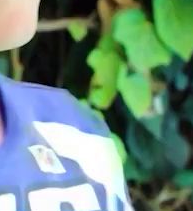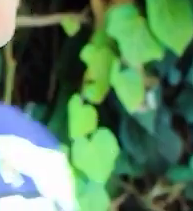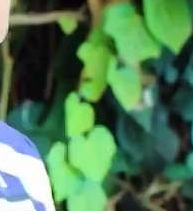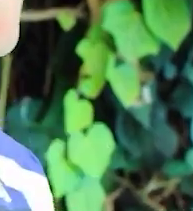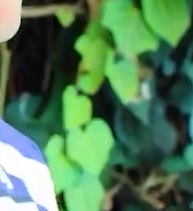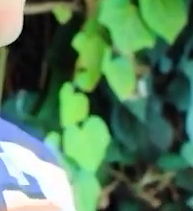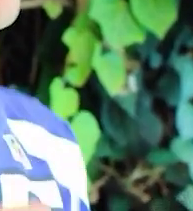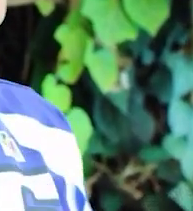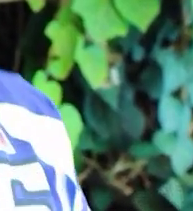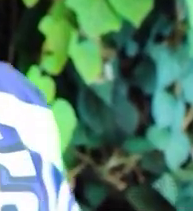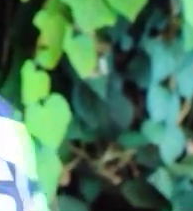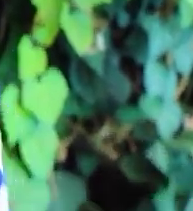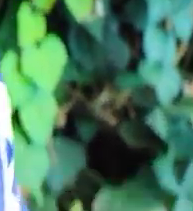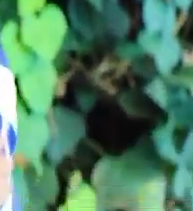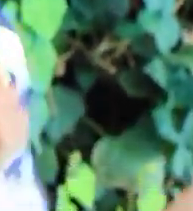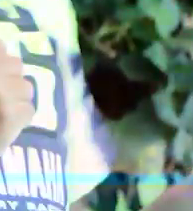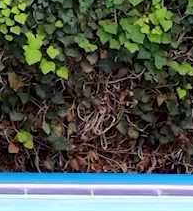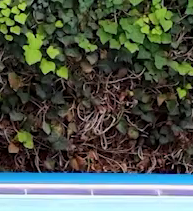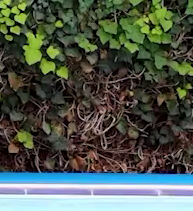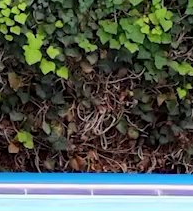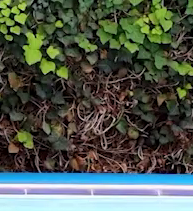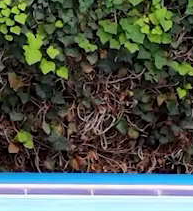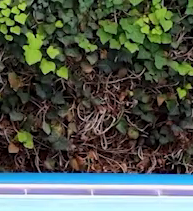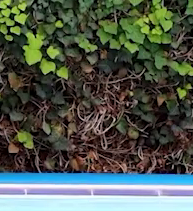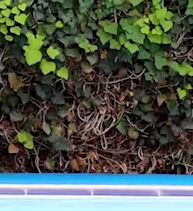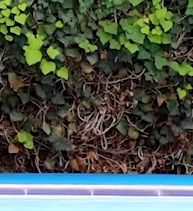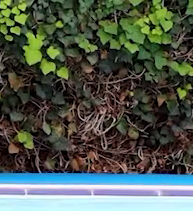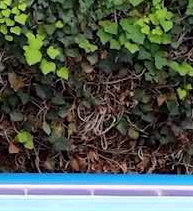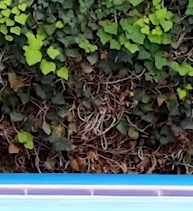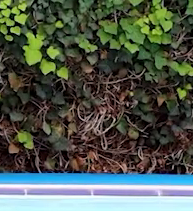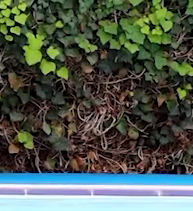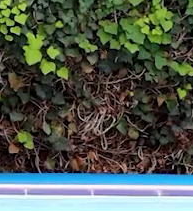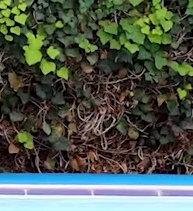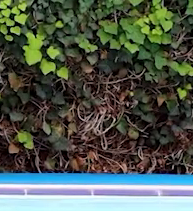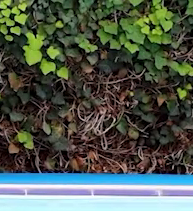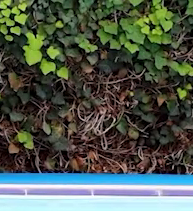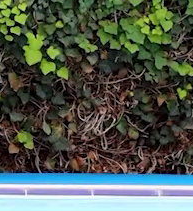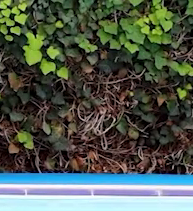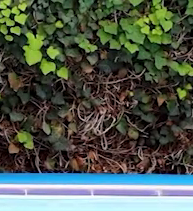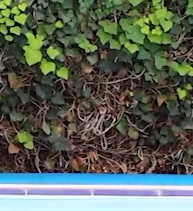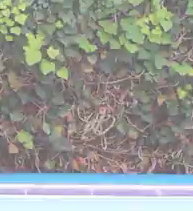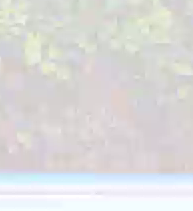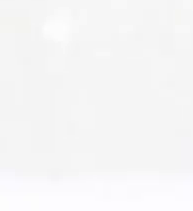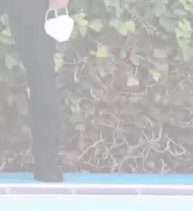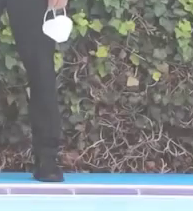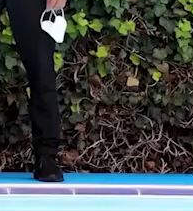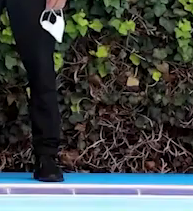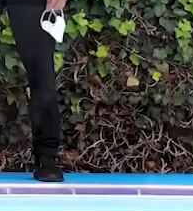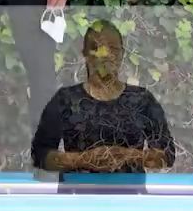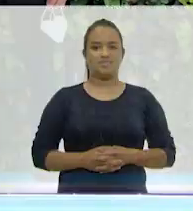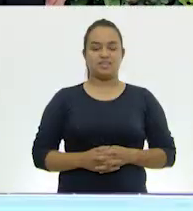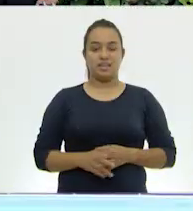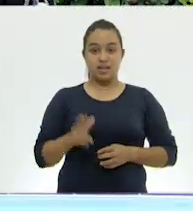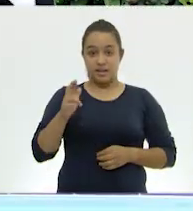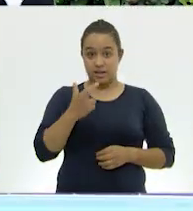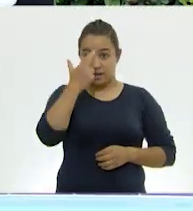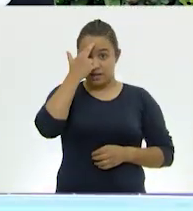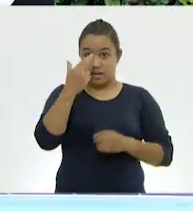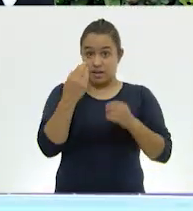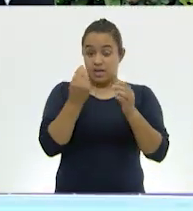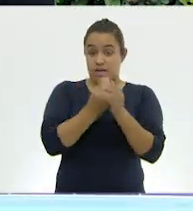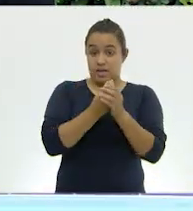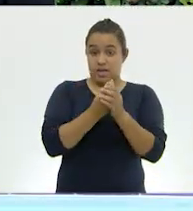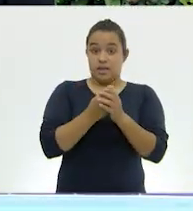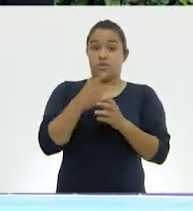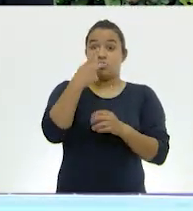Sigue. Eleva más la rodilla. Muy bien. Perfecto. Así. Más. Recuerda, al terminar la